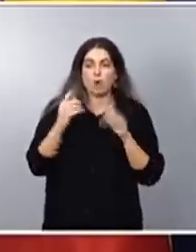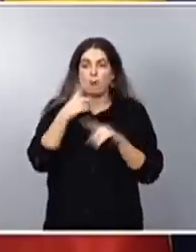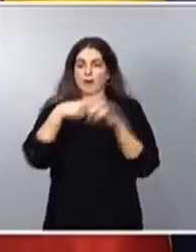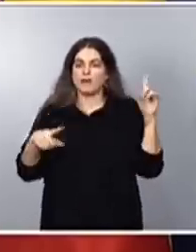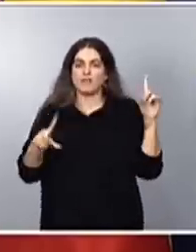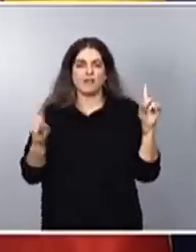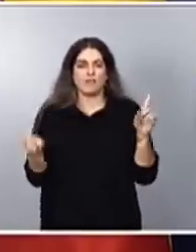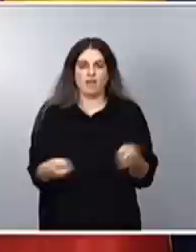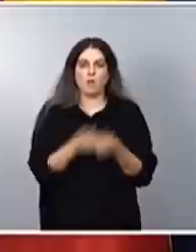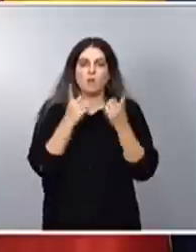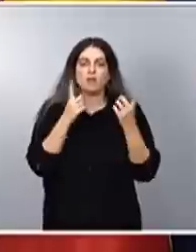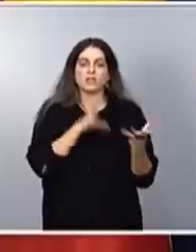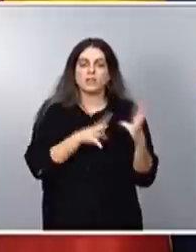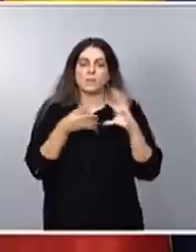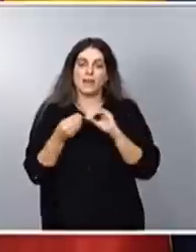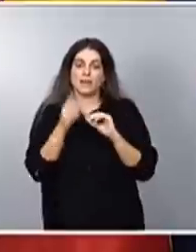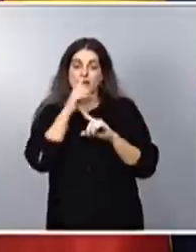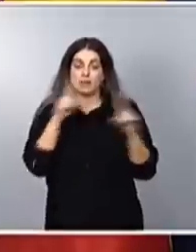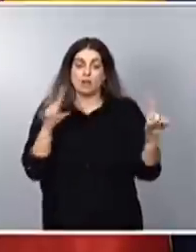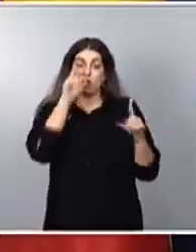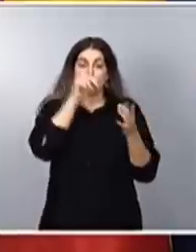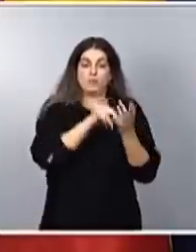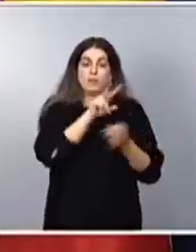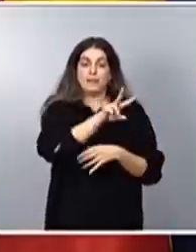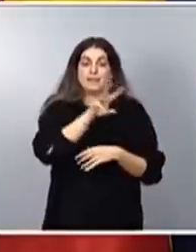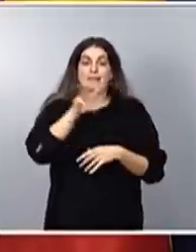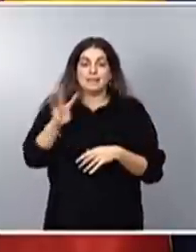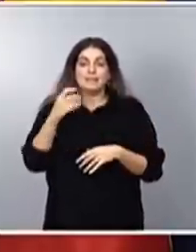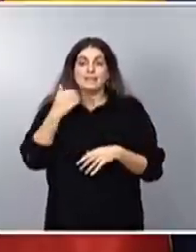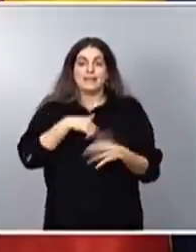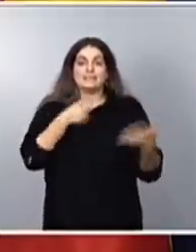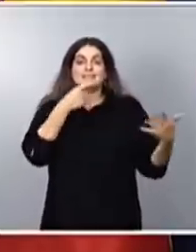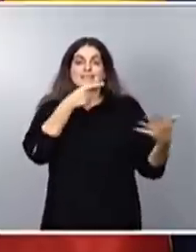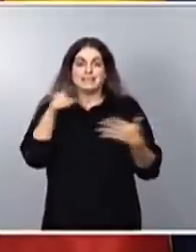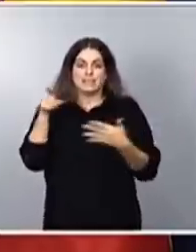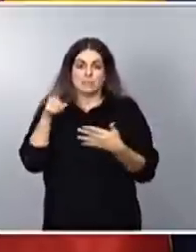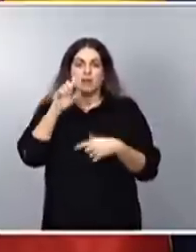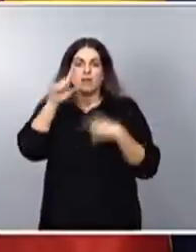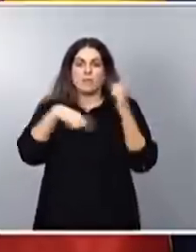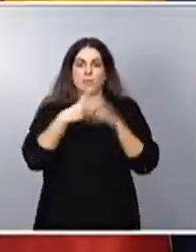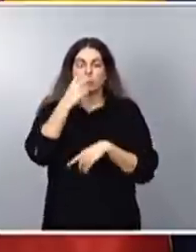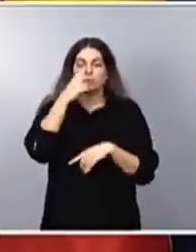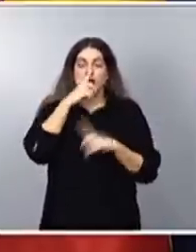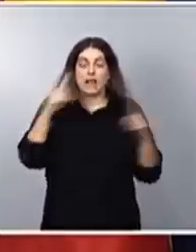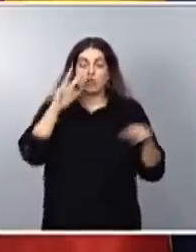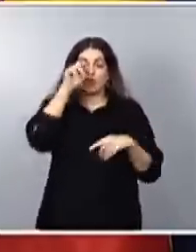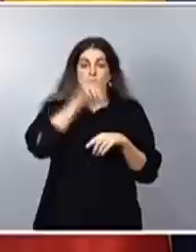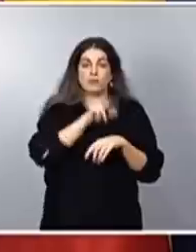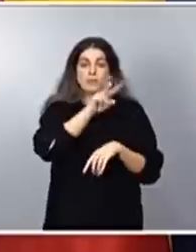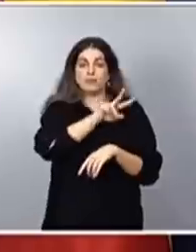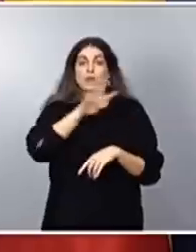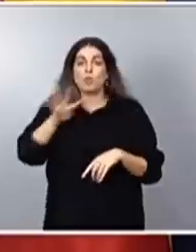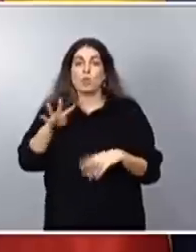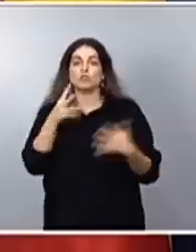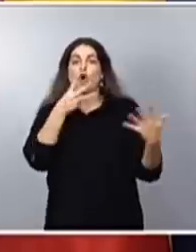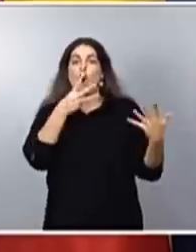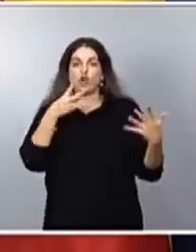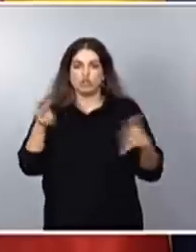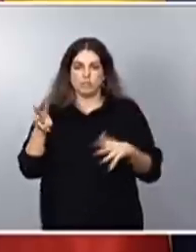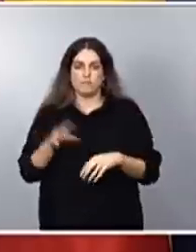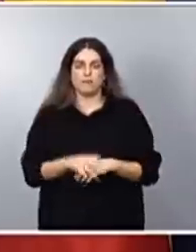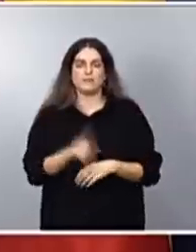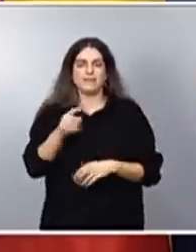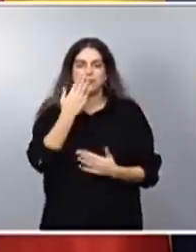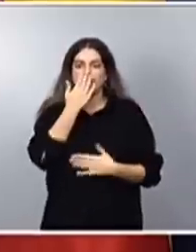el año 2023 tendremos seis semanas y en el año 2024, ocho semanas. Este permiso, tal y como yo me lo imagino,